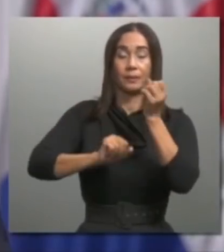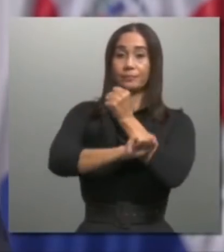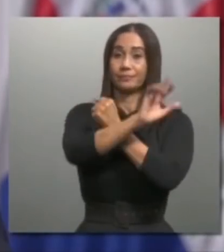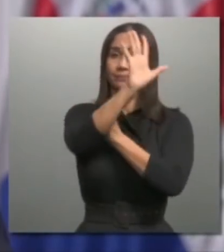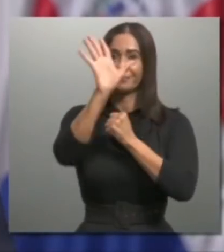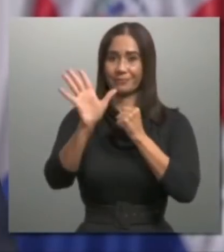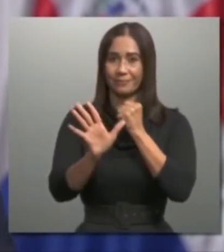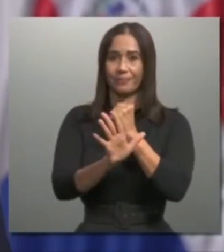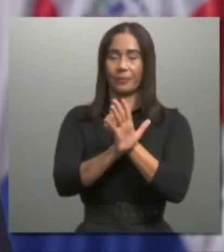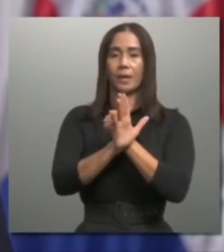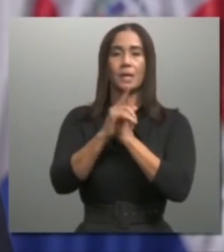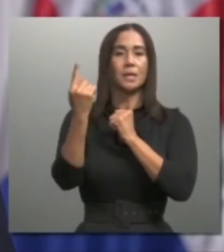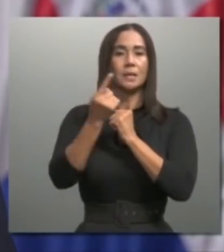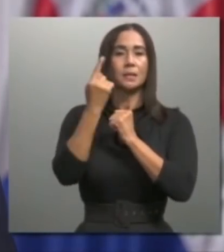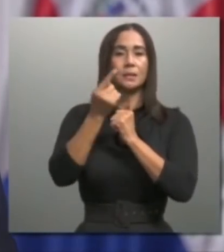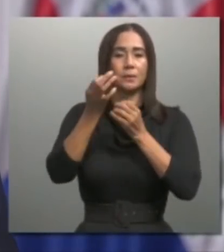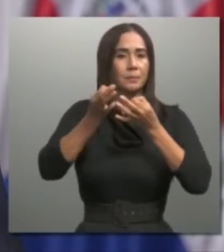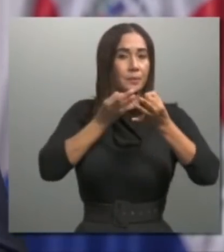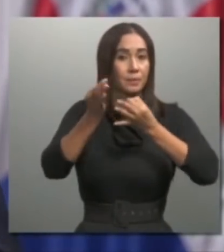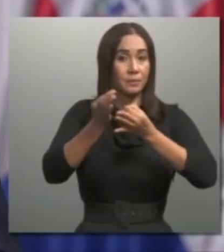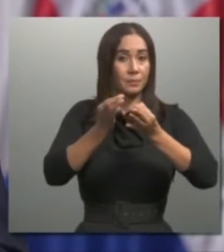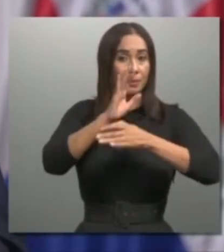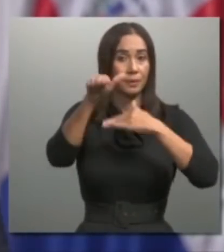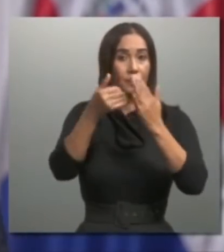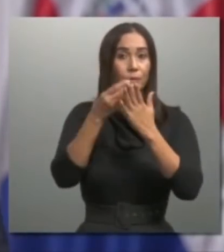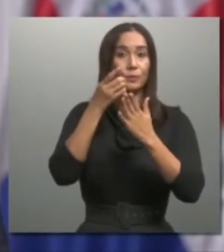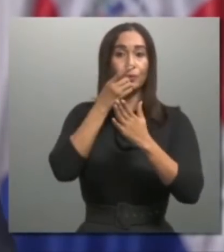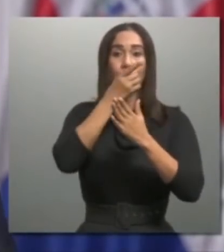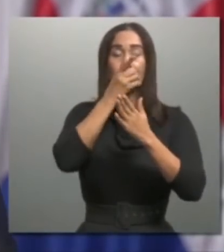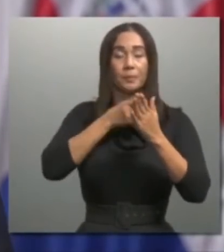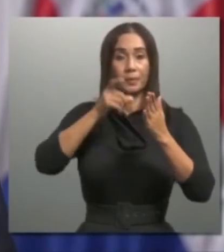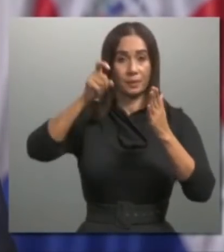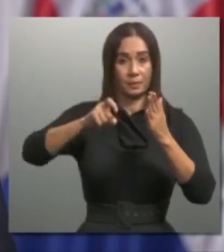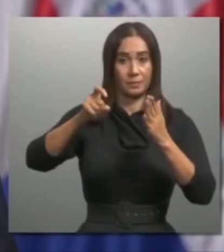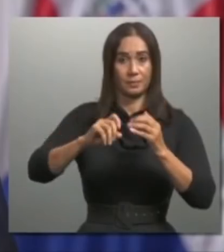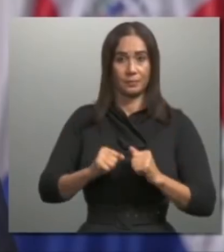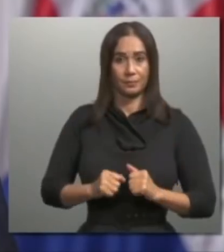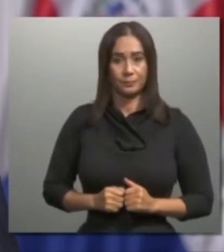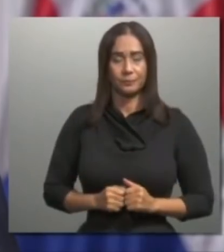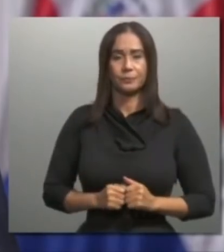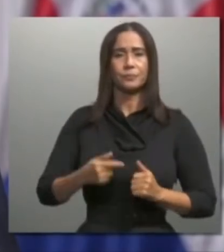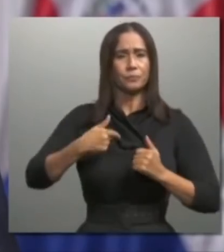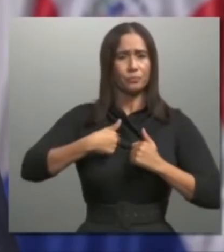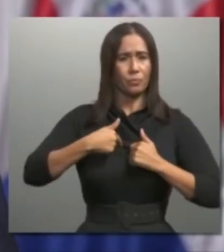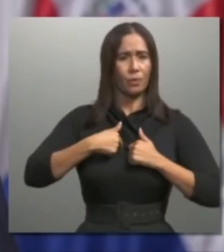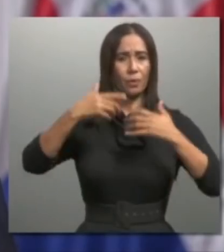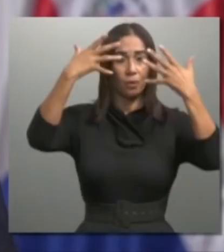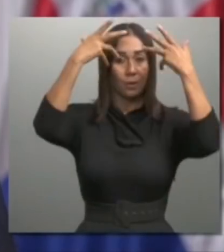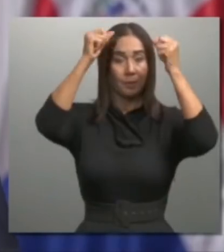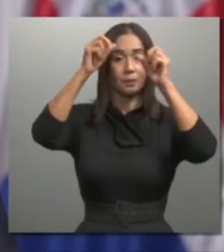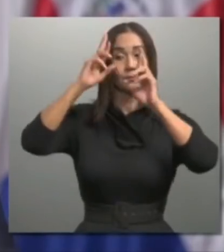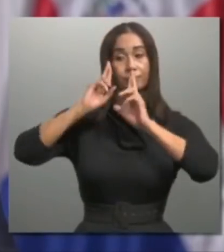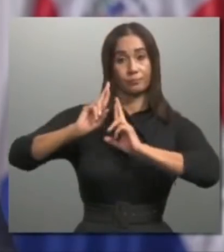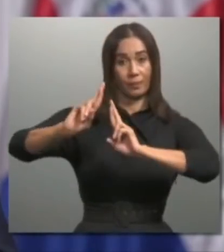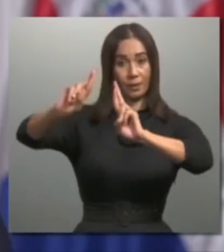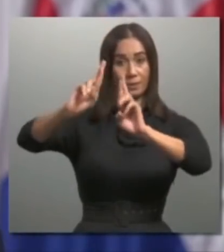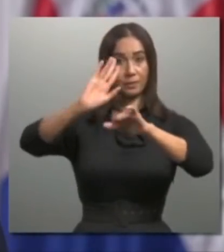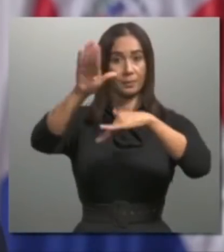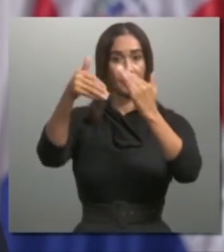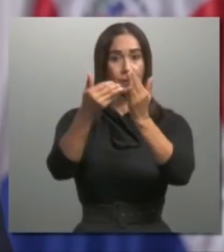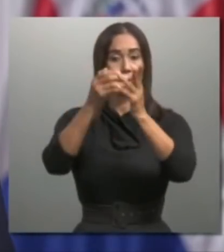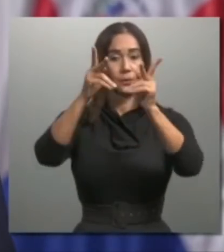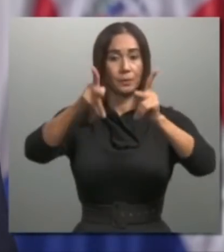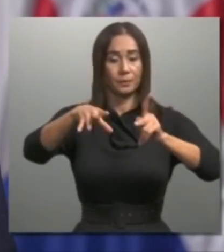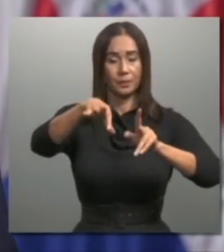transparente y ofrecer las explicaciones que la población demanda y merece. Como presidente que respeta al pueblo que lo